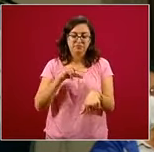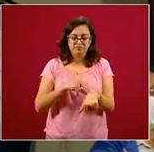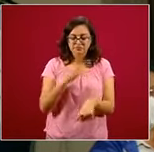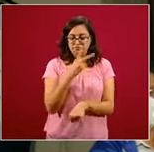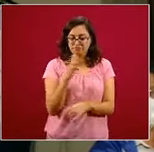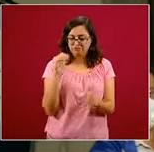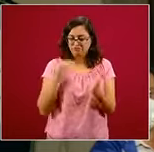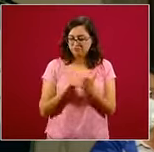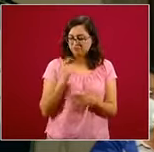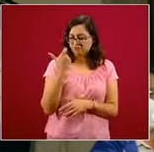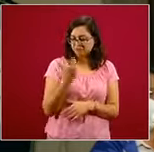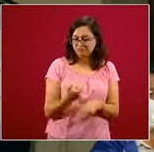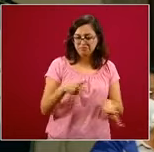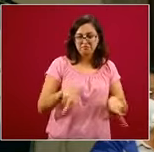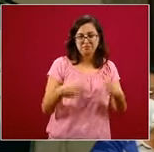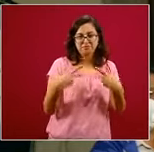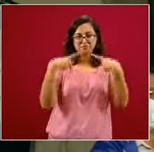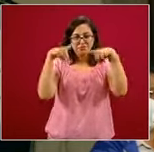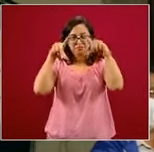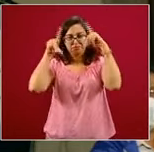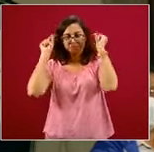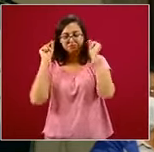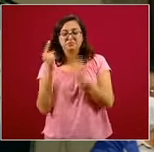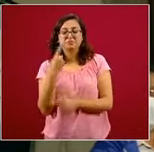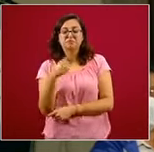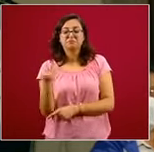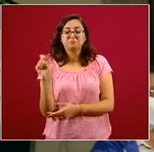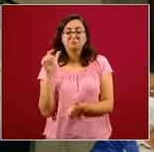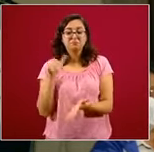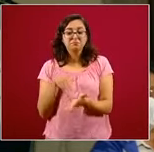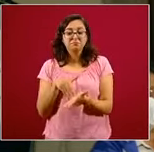mil, para enfermeras 100 mil.